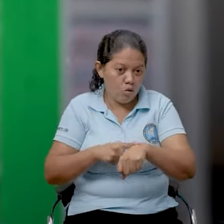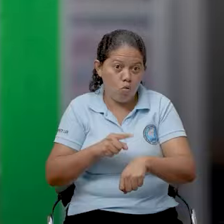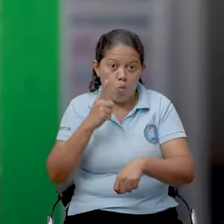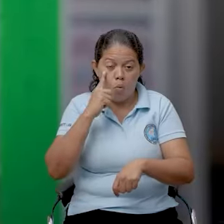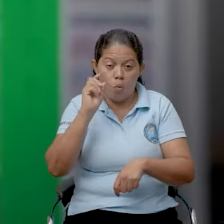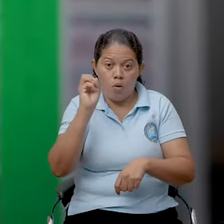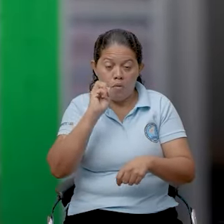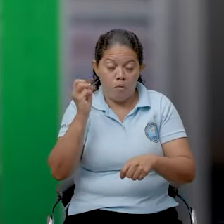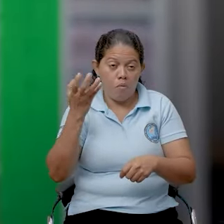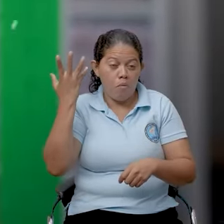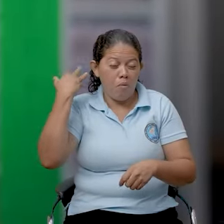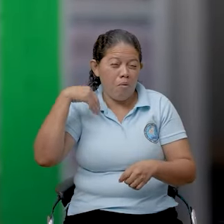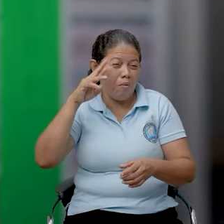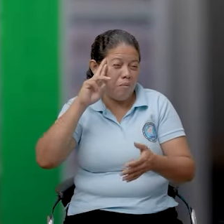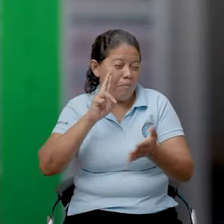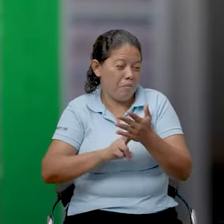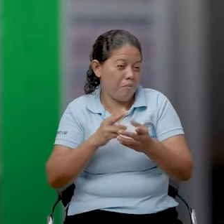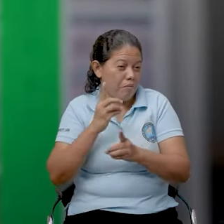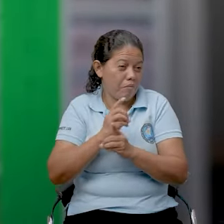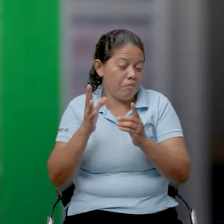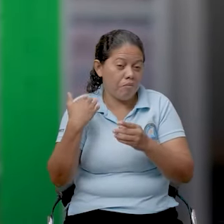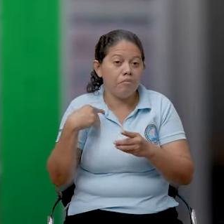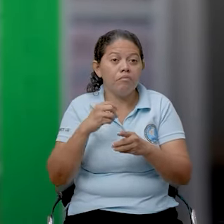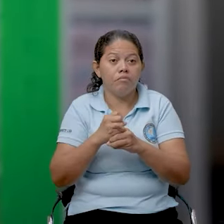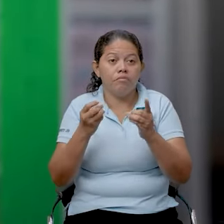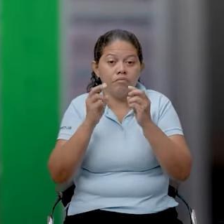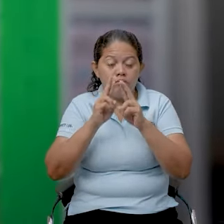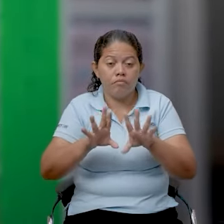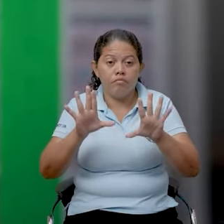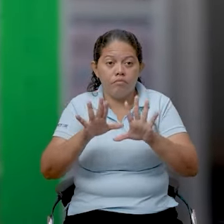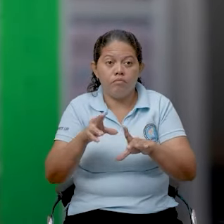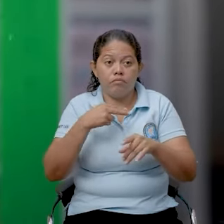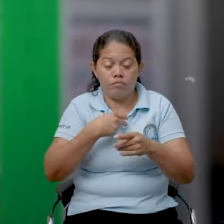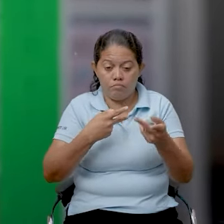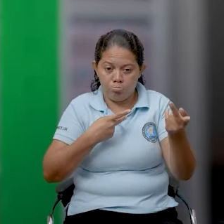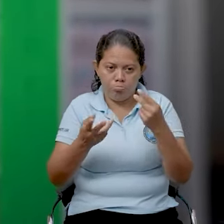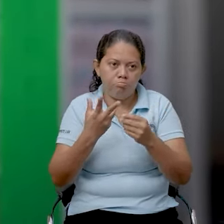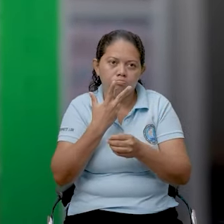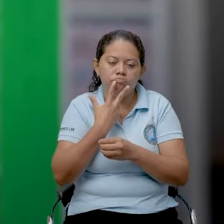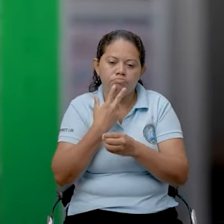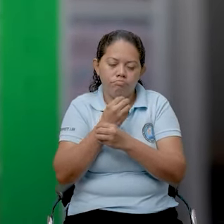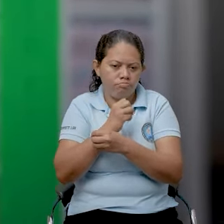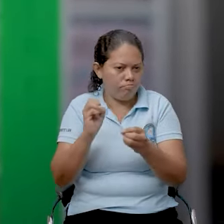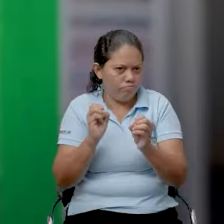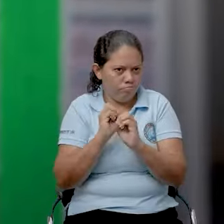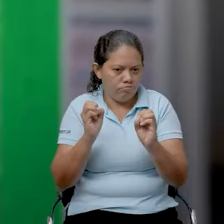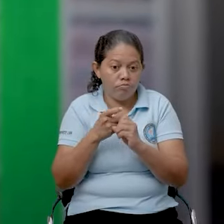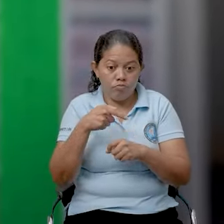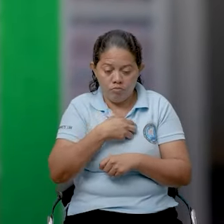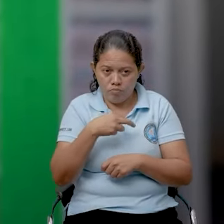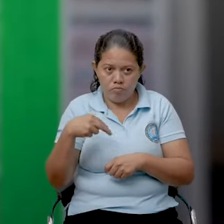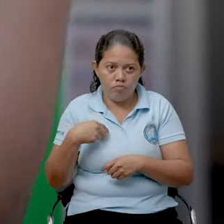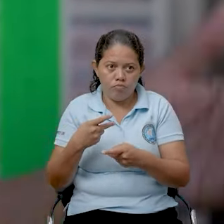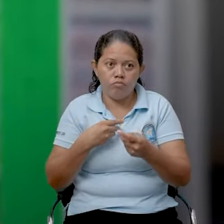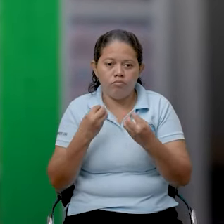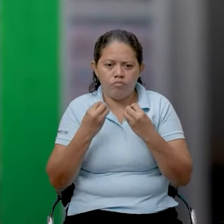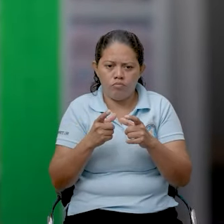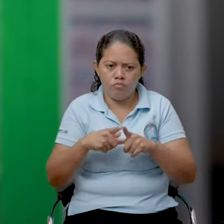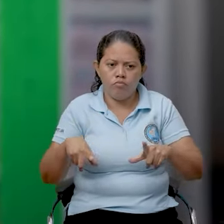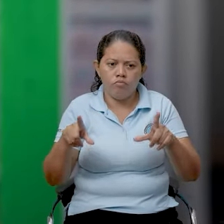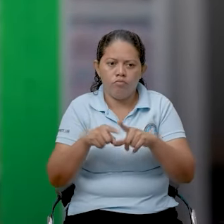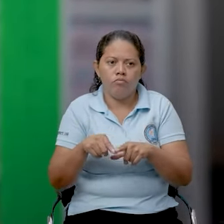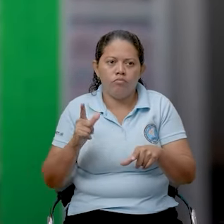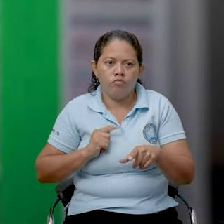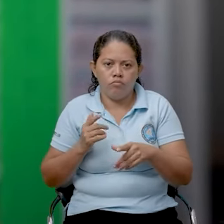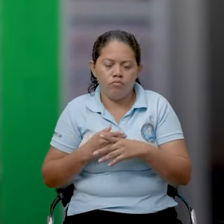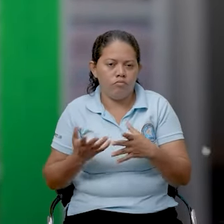conocer un accidente dentro de nuestro negocio, pues en el área donde nosotros vendemos, y muchas áreas, porque